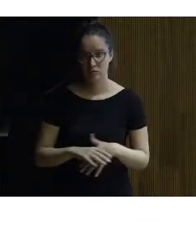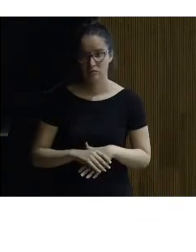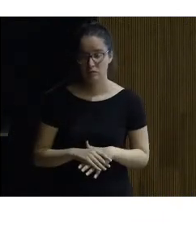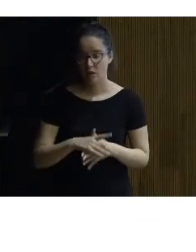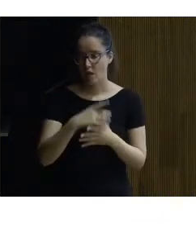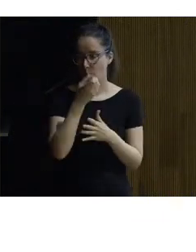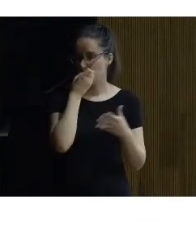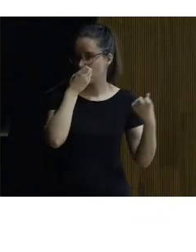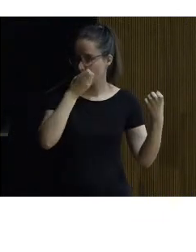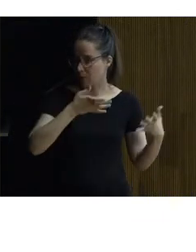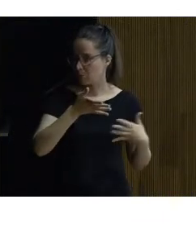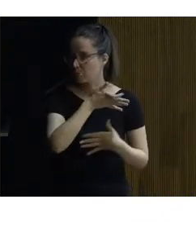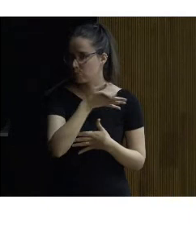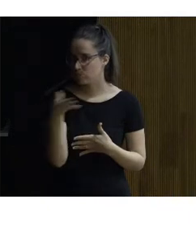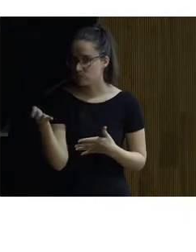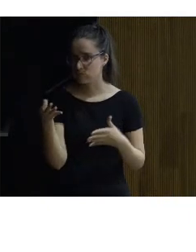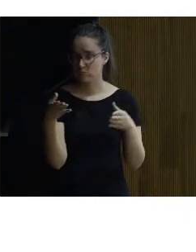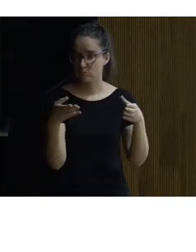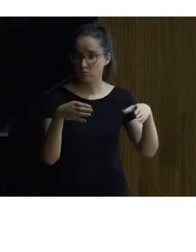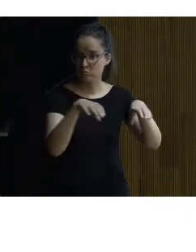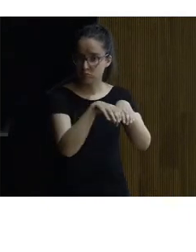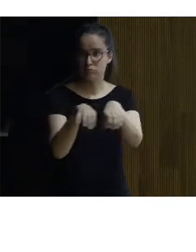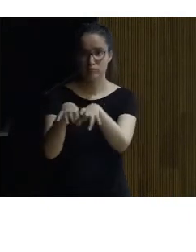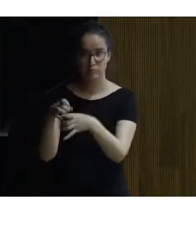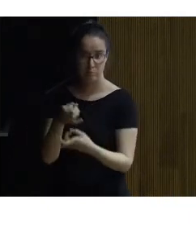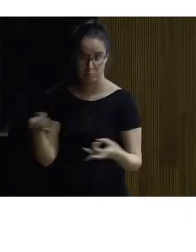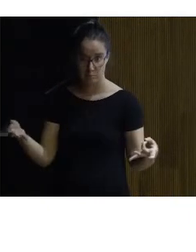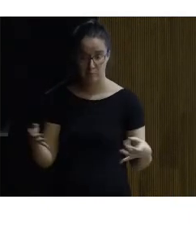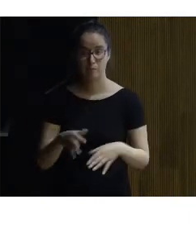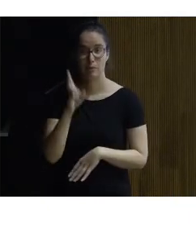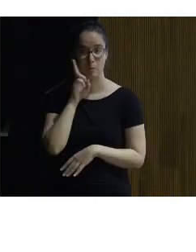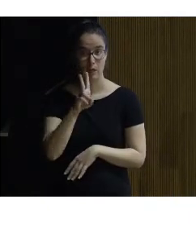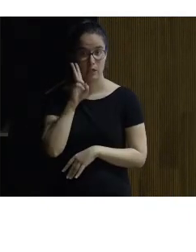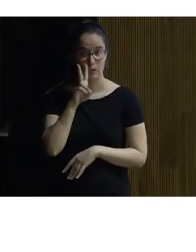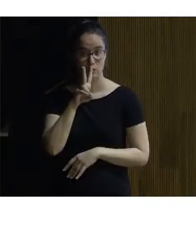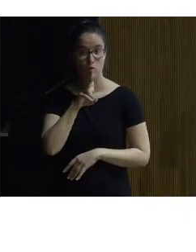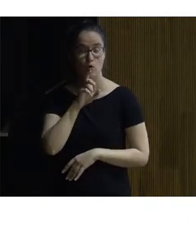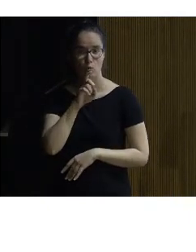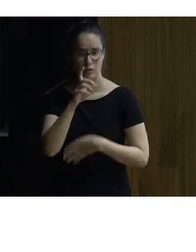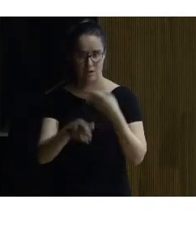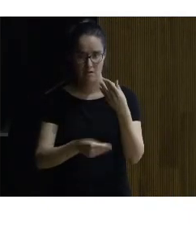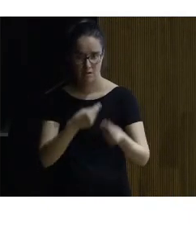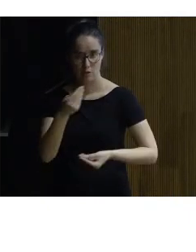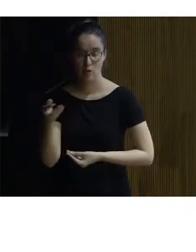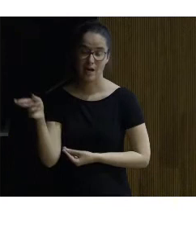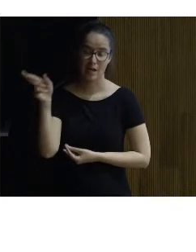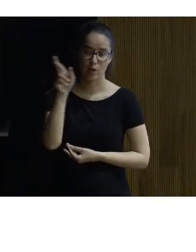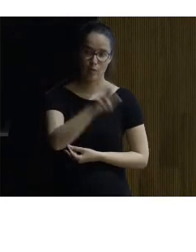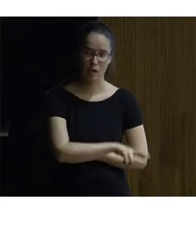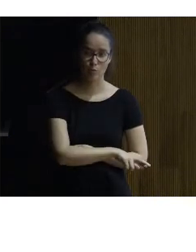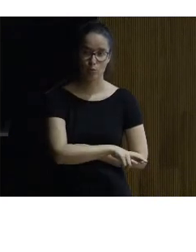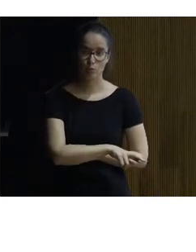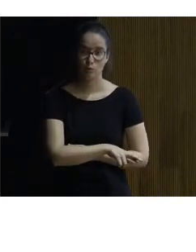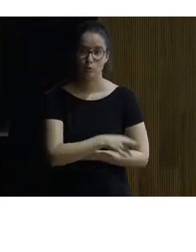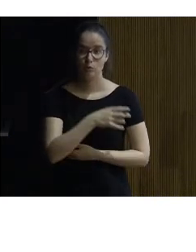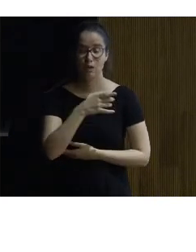trazadas y con la junta realizada bien aquí verán cómo es la intervención la recuperamos y